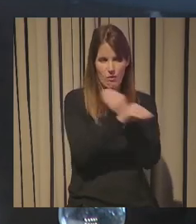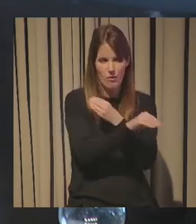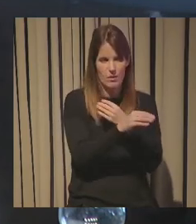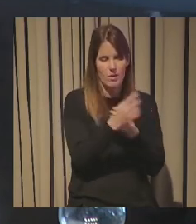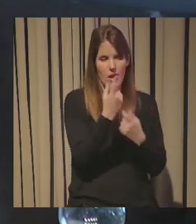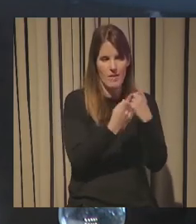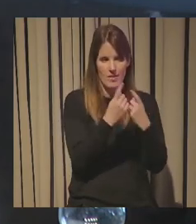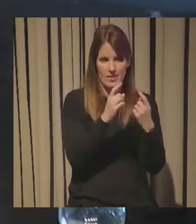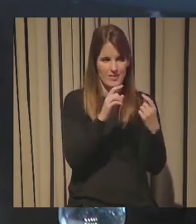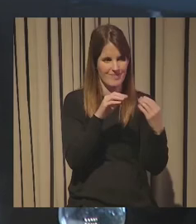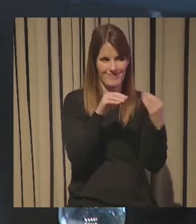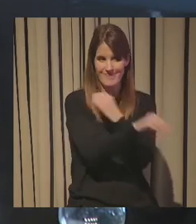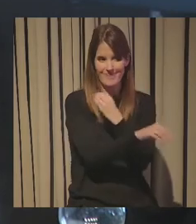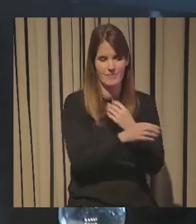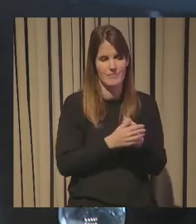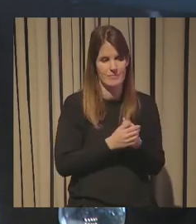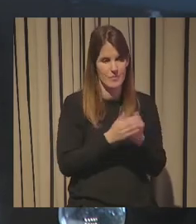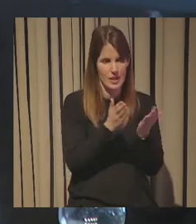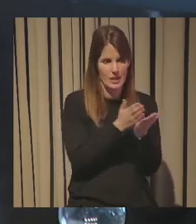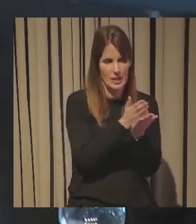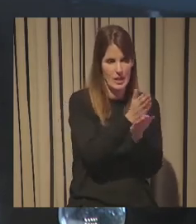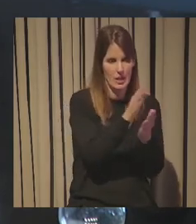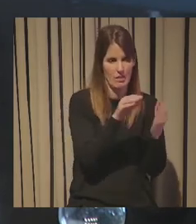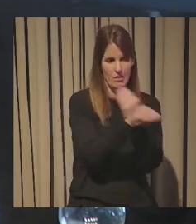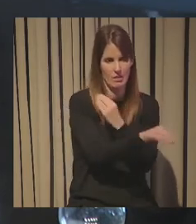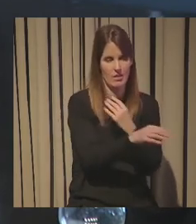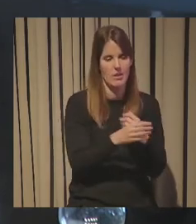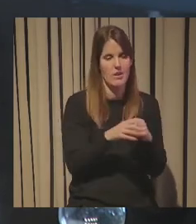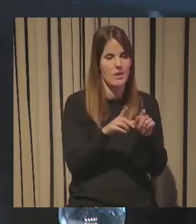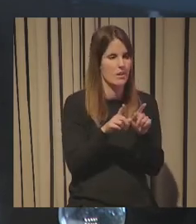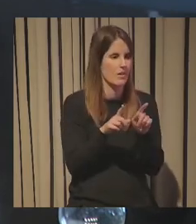no hacen match como en Tinder a veces no